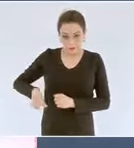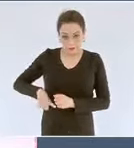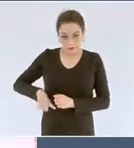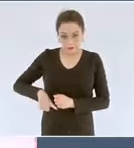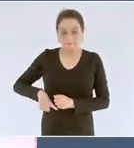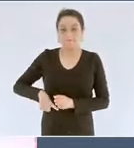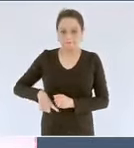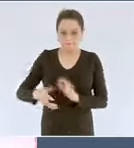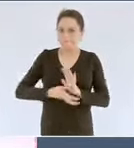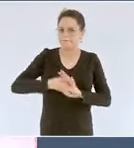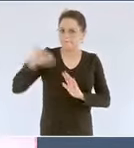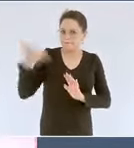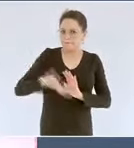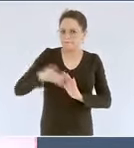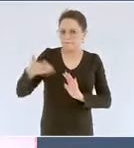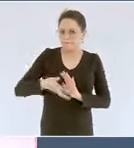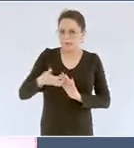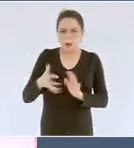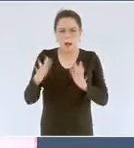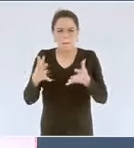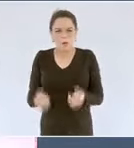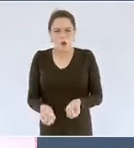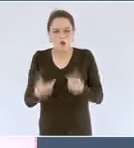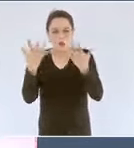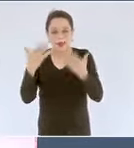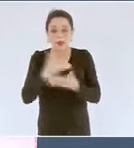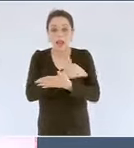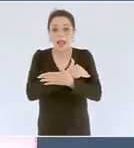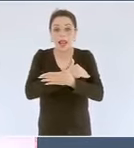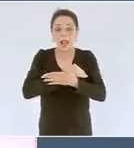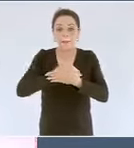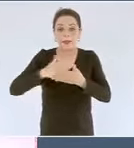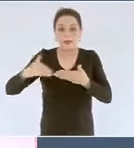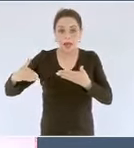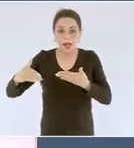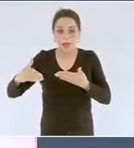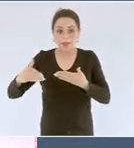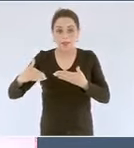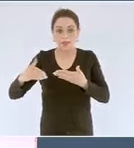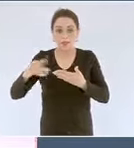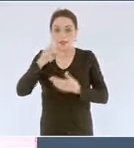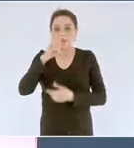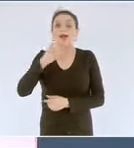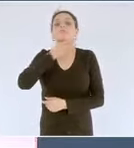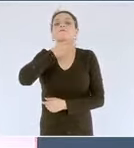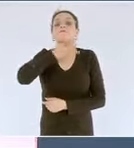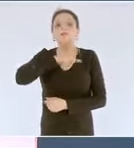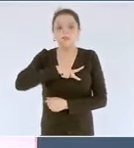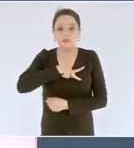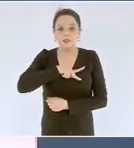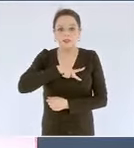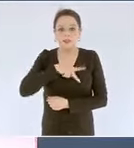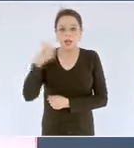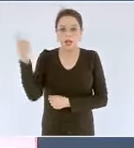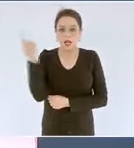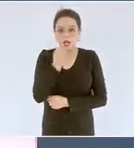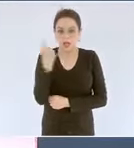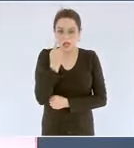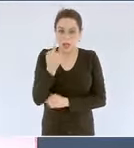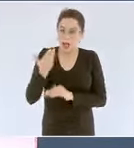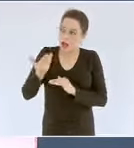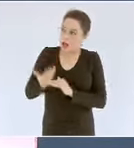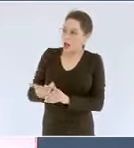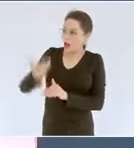aproximadamente la mitad del petróleo que se explotó en todo el sexenio de Fox